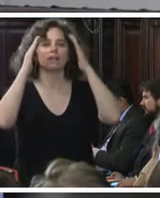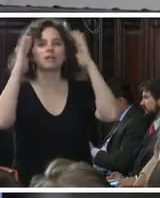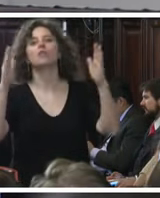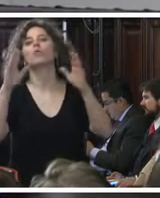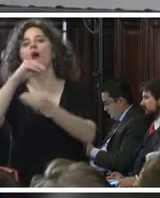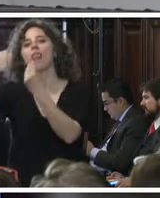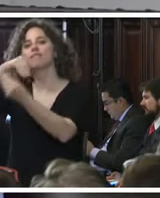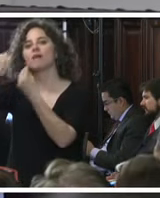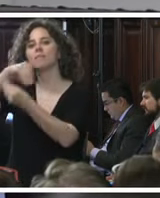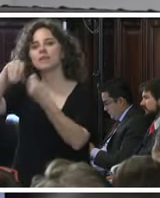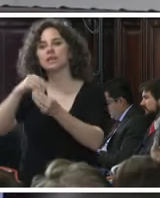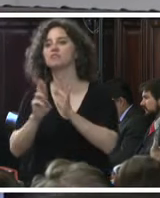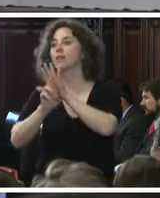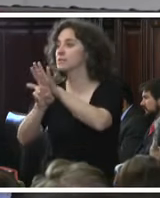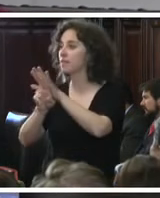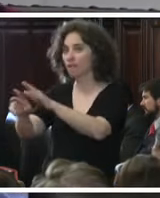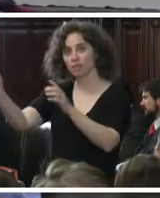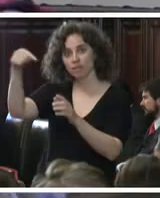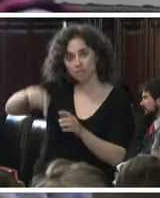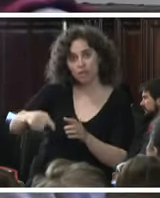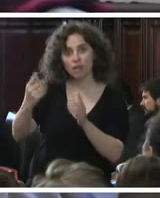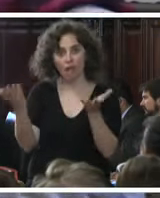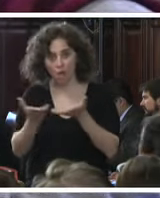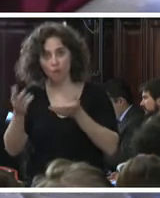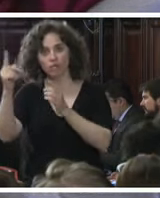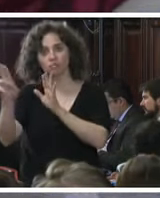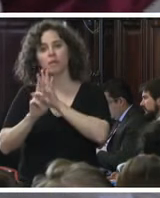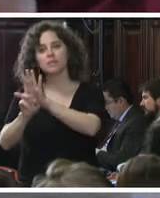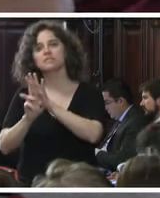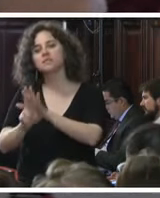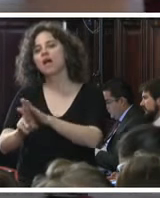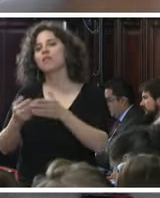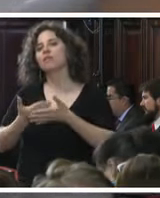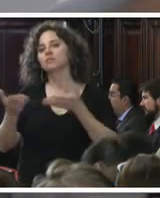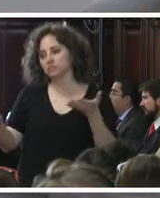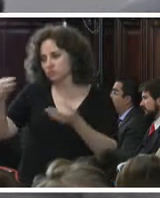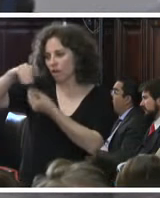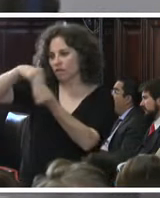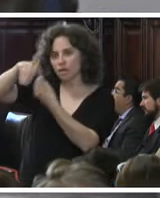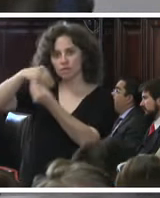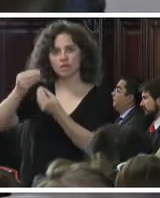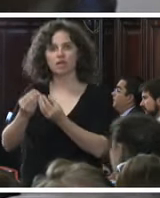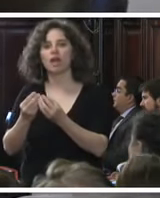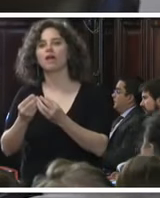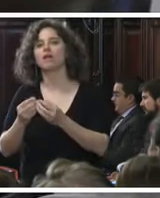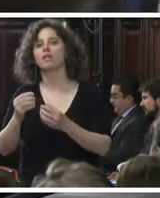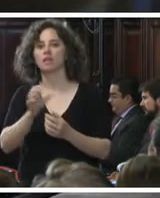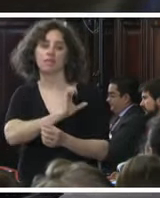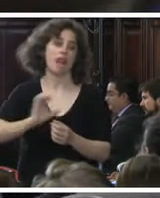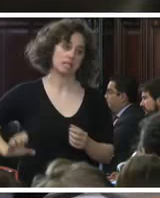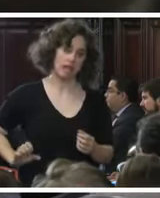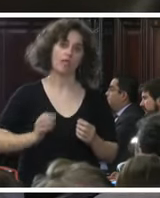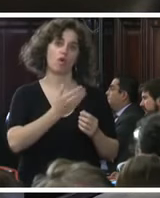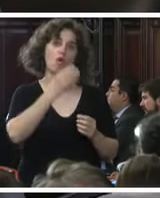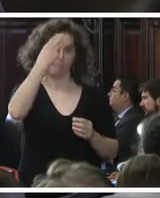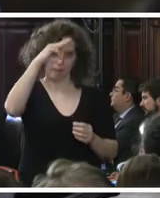sucinto sus representantes los representantes detingidos representantes del otro estado mexicano dos